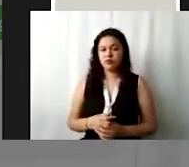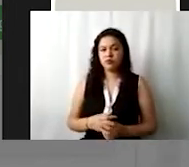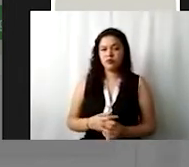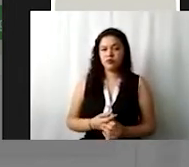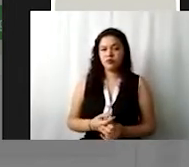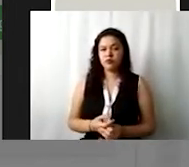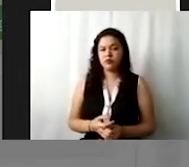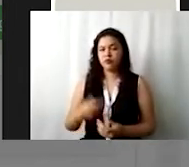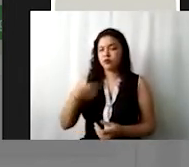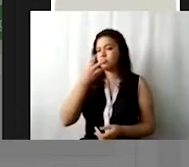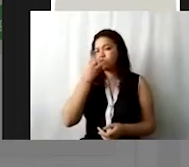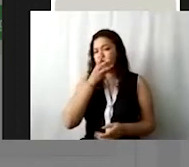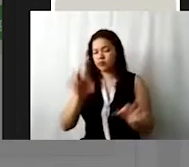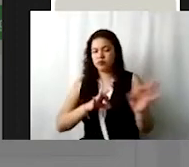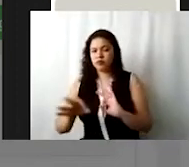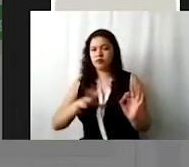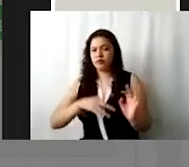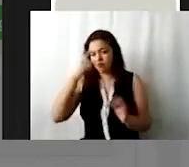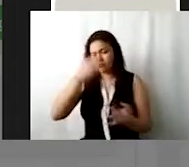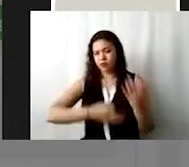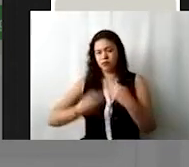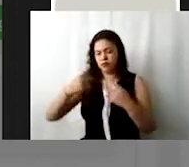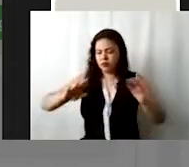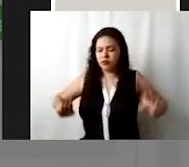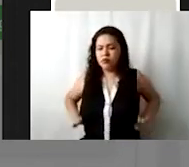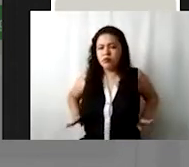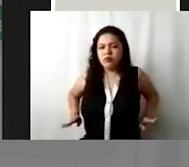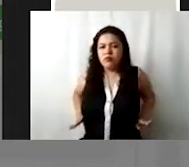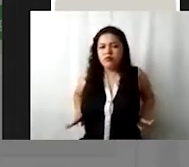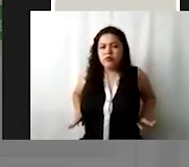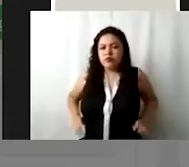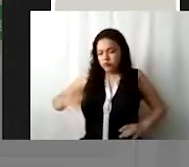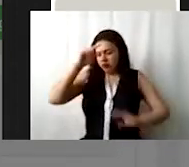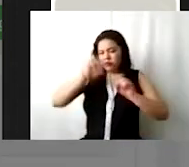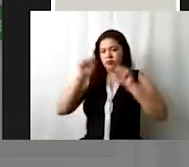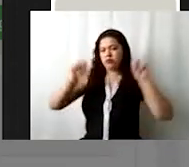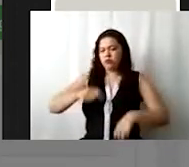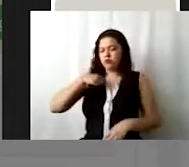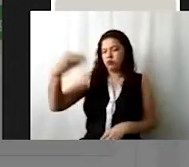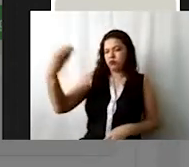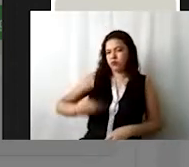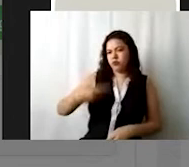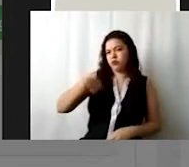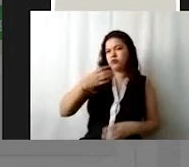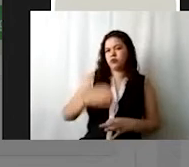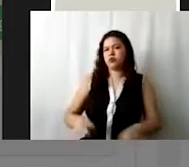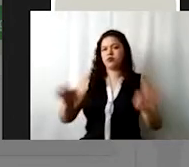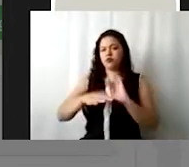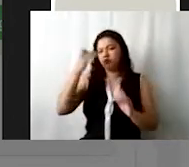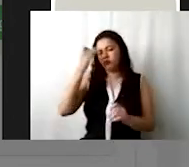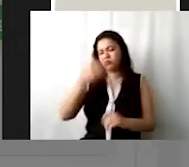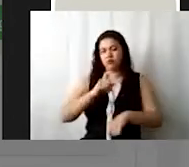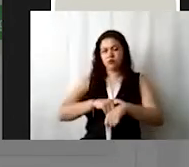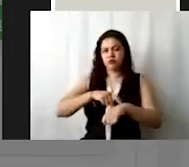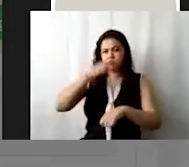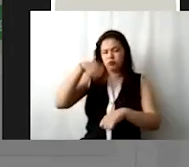ajá, de todas esas características que el sistema me va a pedir. Es importante considerar los tiempos que tienen para hacer el registro en